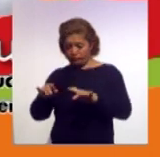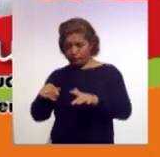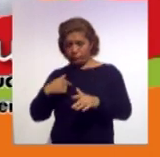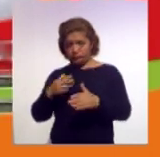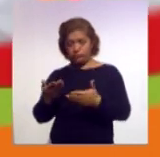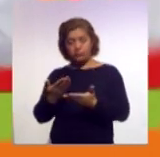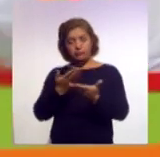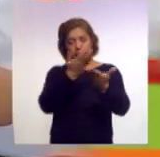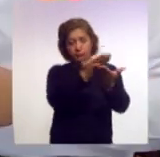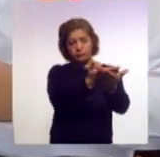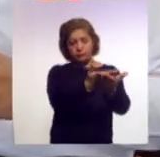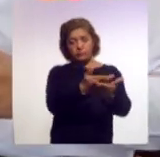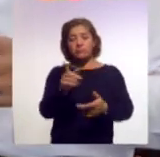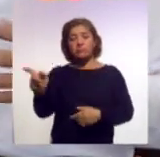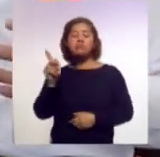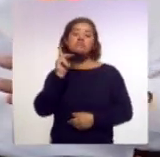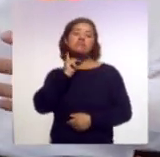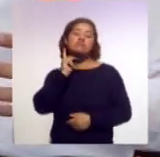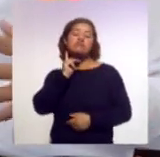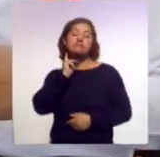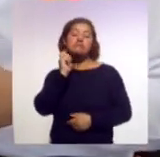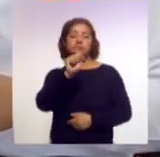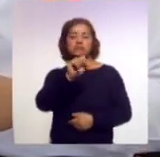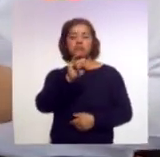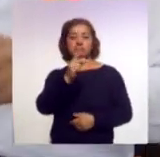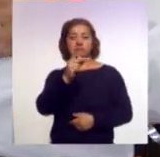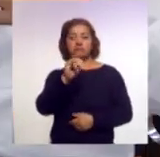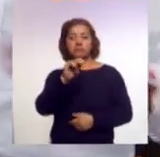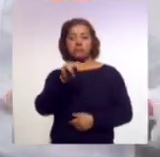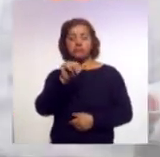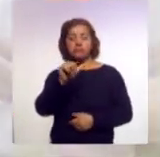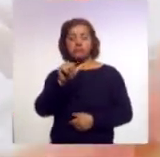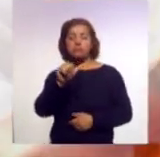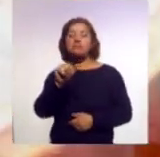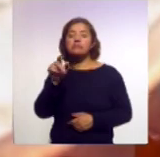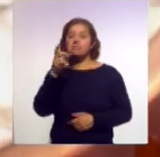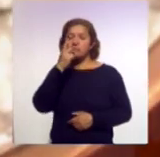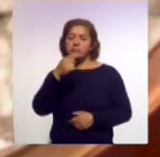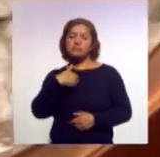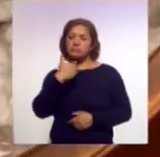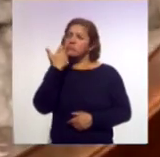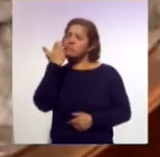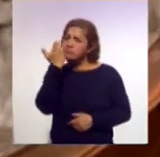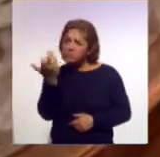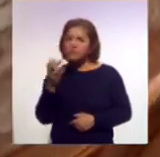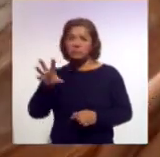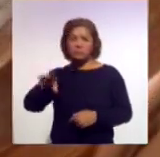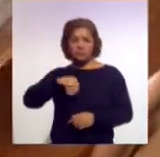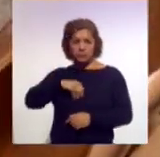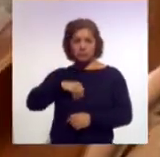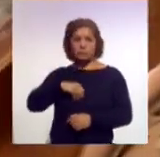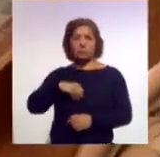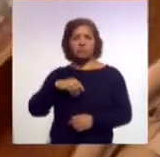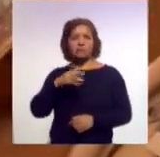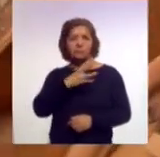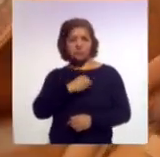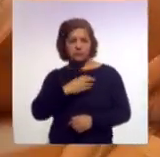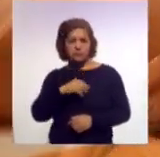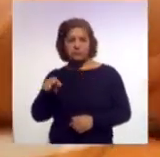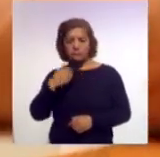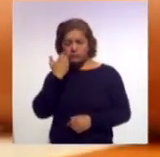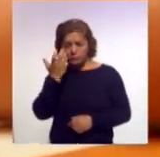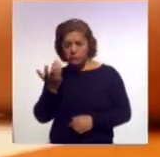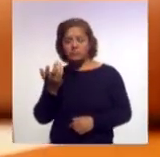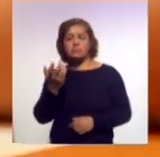solicitud dirigida a la Procuradora para la Protección de Niñas, Niños y Adolescentes, exponiendo las razones que le motivan a llevar un proceso de adopción.